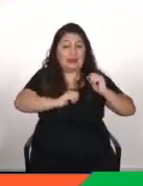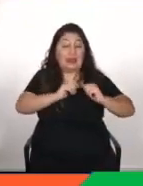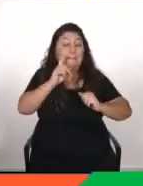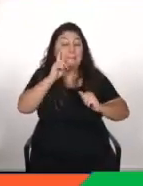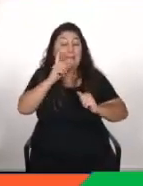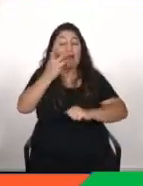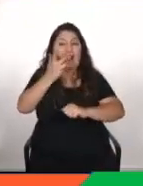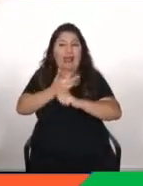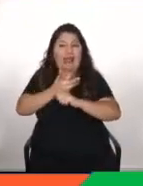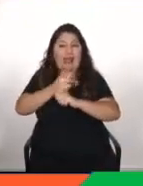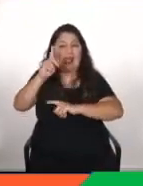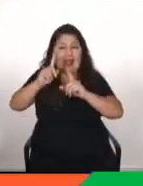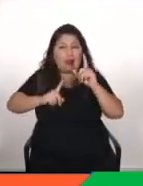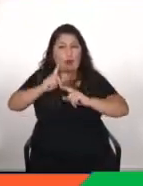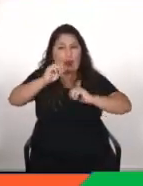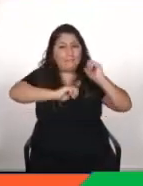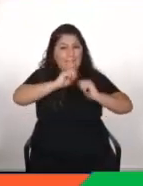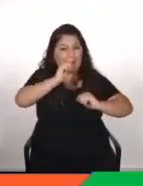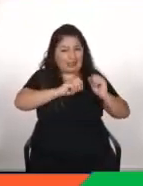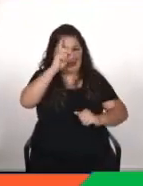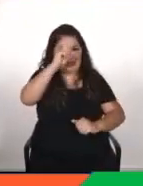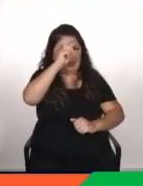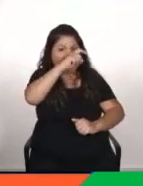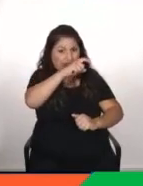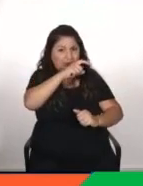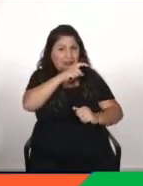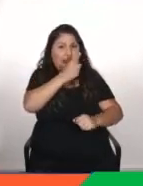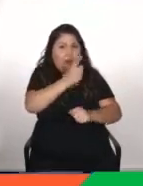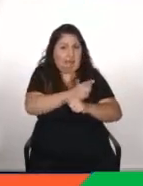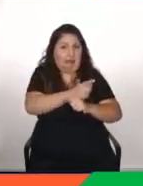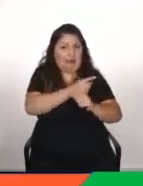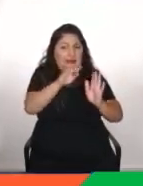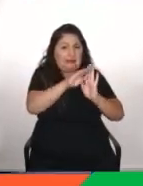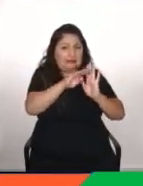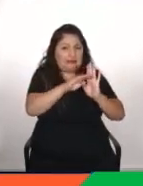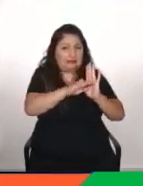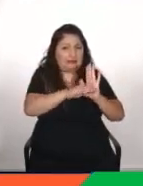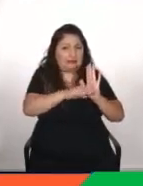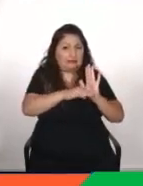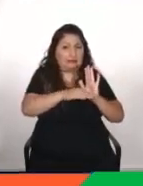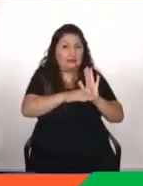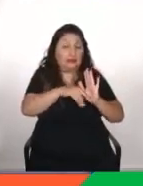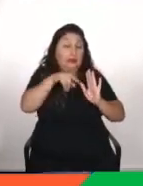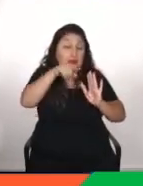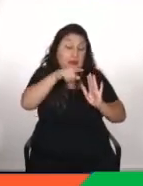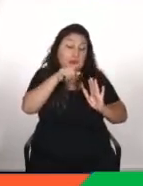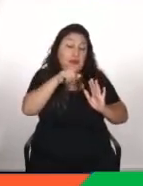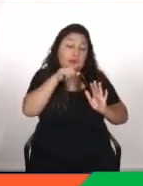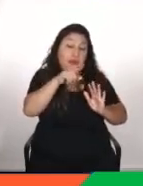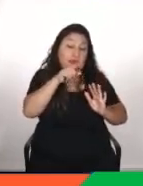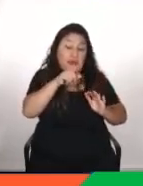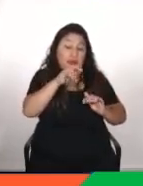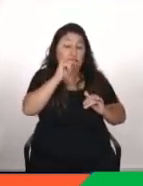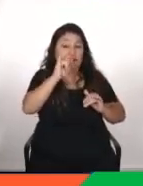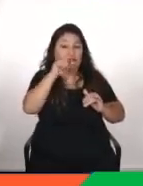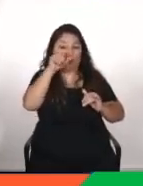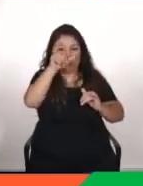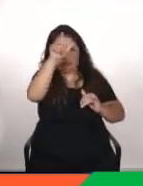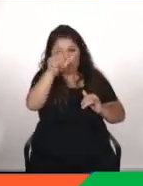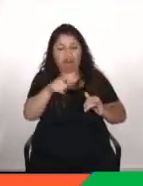de ser programadas Es decir, dime tú ¿Cómo te puedo yo a lo mejor? Tú sí, porque eres una máquina muy avanzada que vamos a llamar humano pero